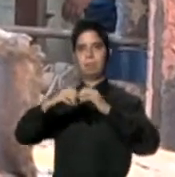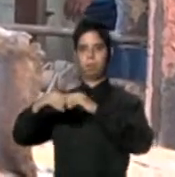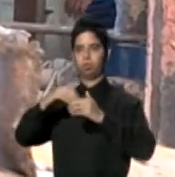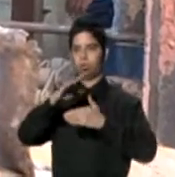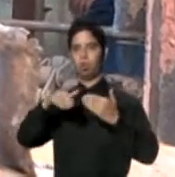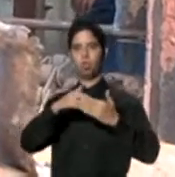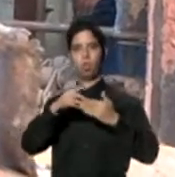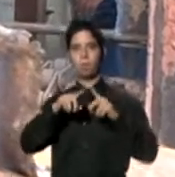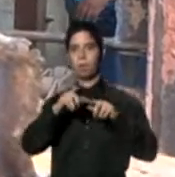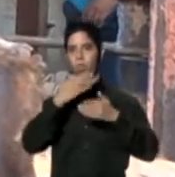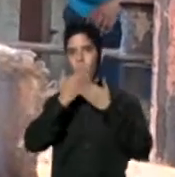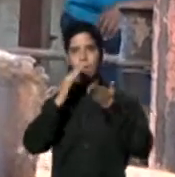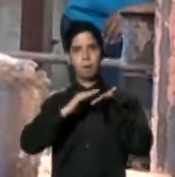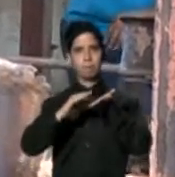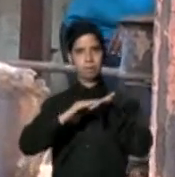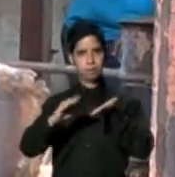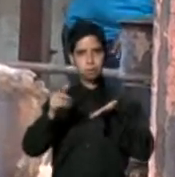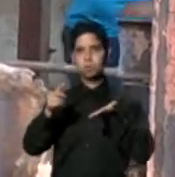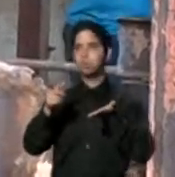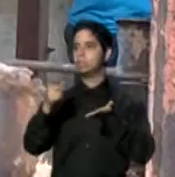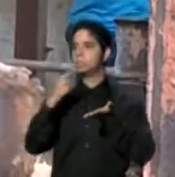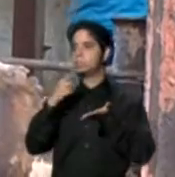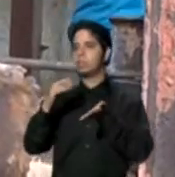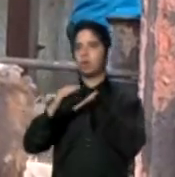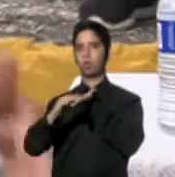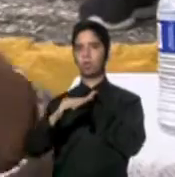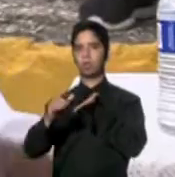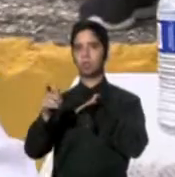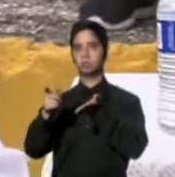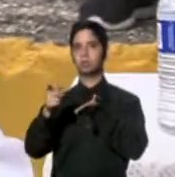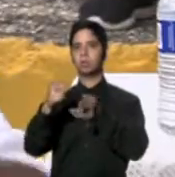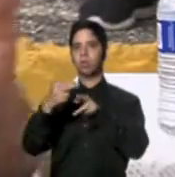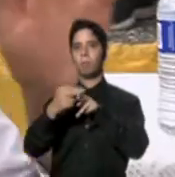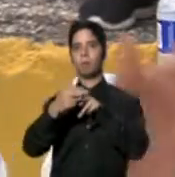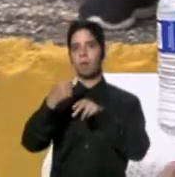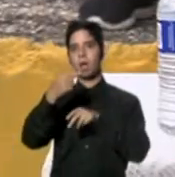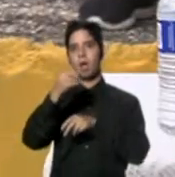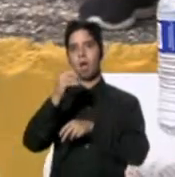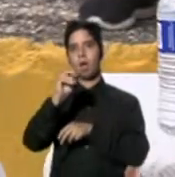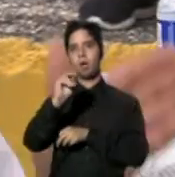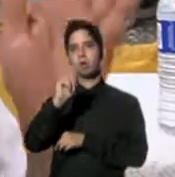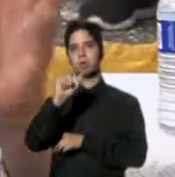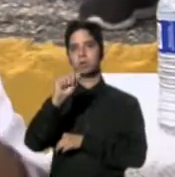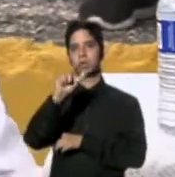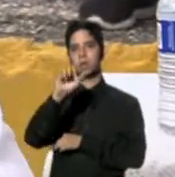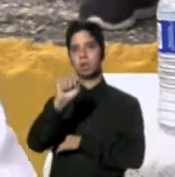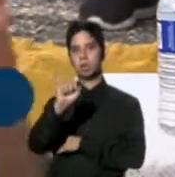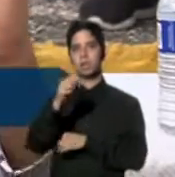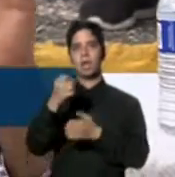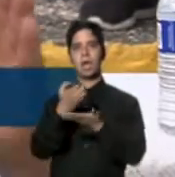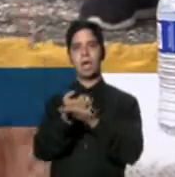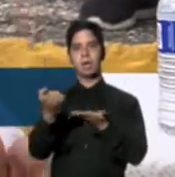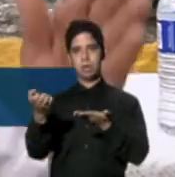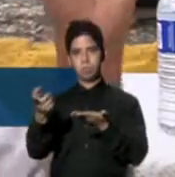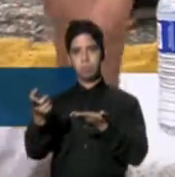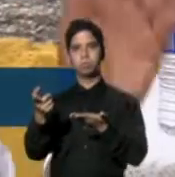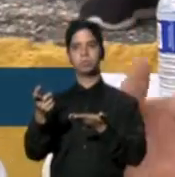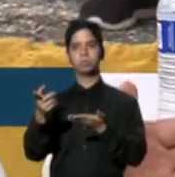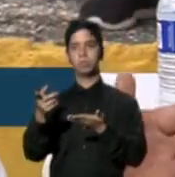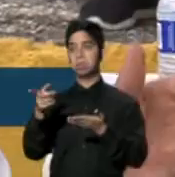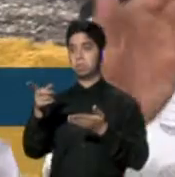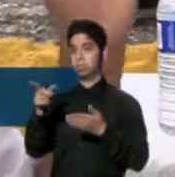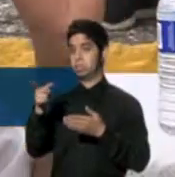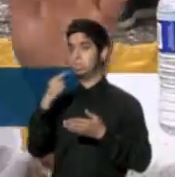limpieza de índole ambiental. Viene una compañía González Equipo Incorporado que supuestamente tiene un